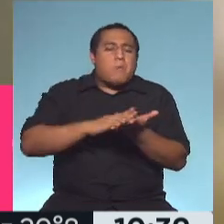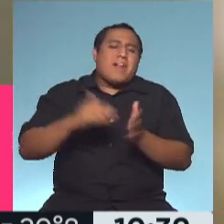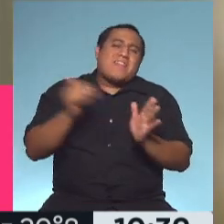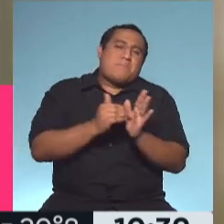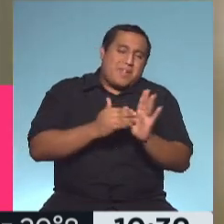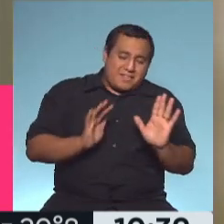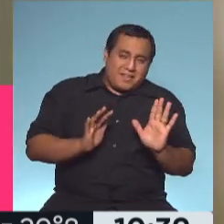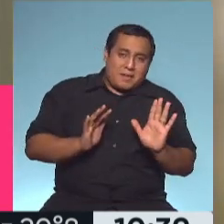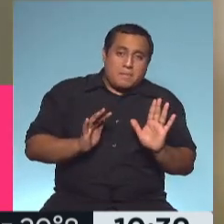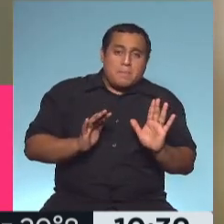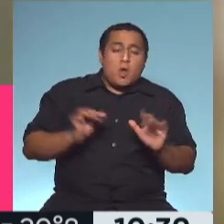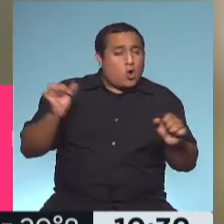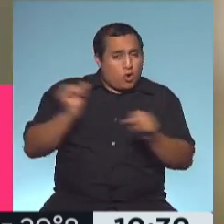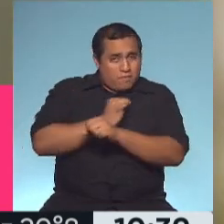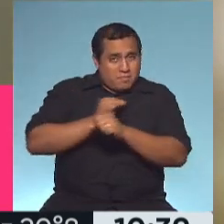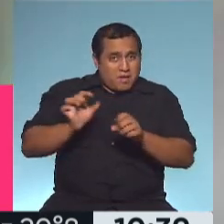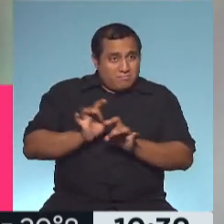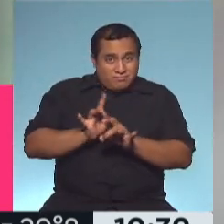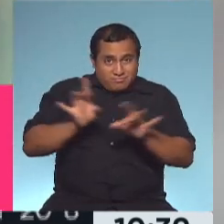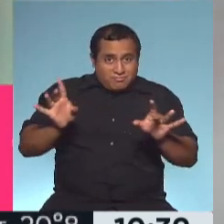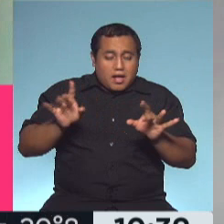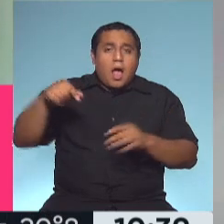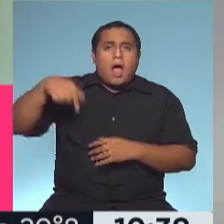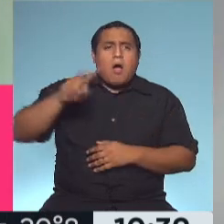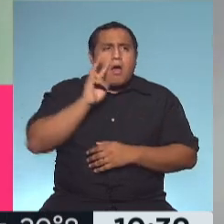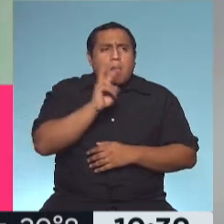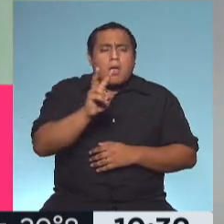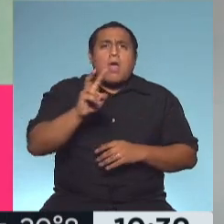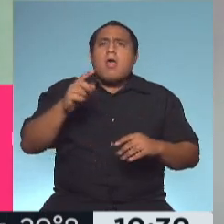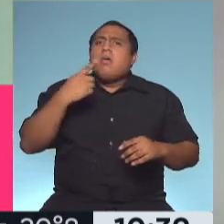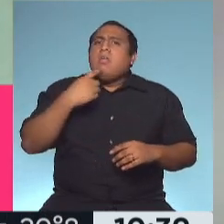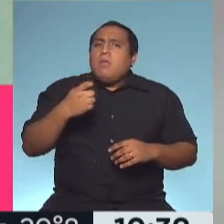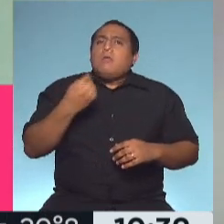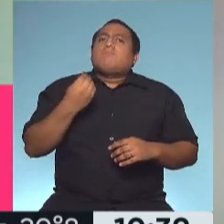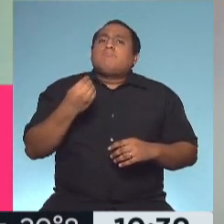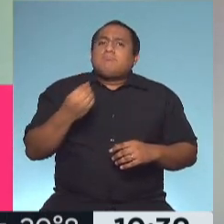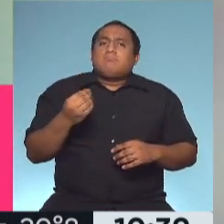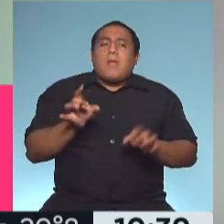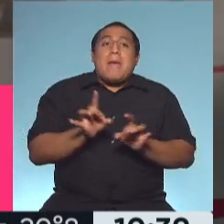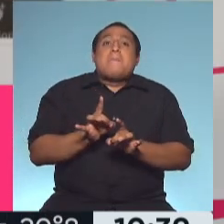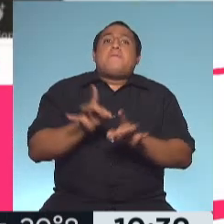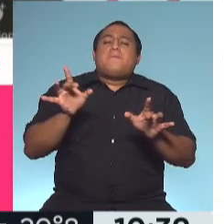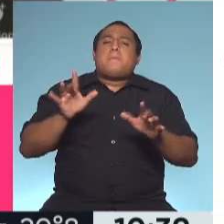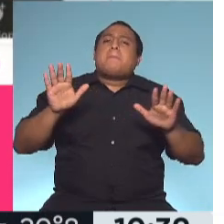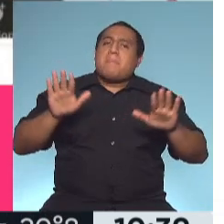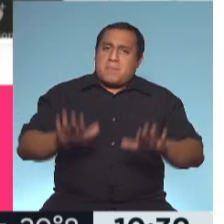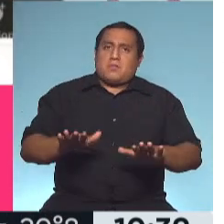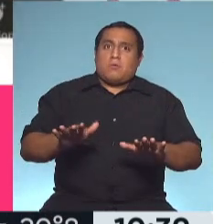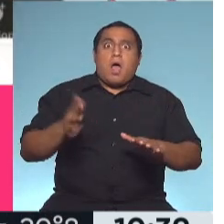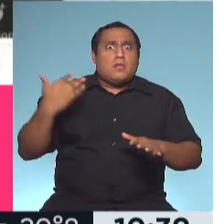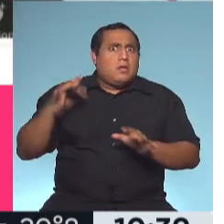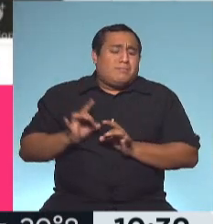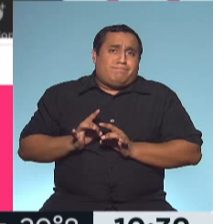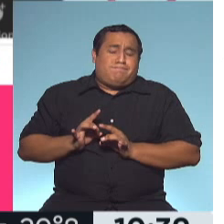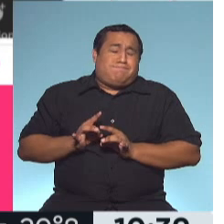a la notificación de casos, lo que están viendo es que se está reduciendo el ritmo de aumento. Veníamos con un ritmo de